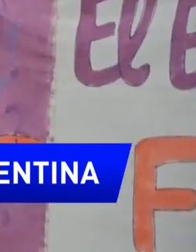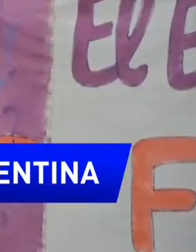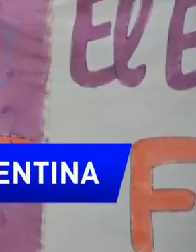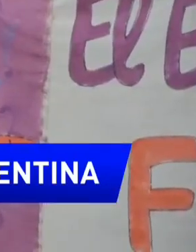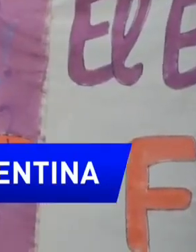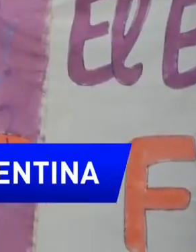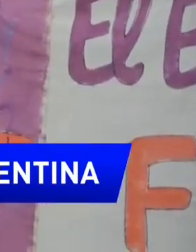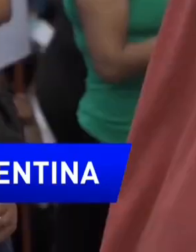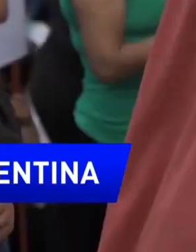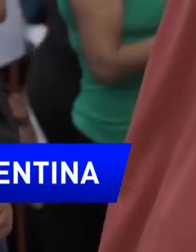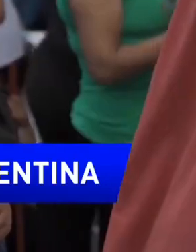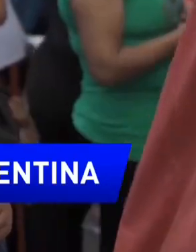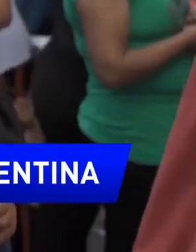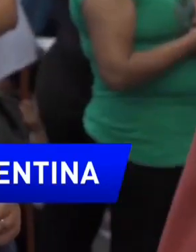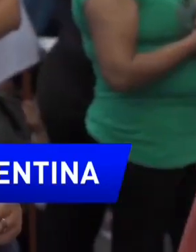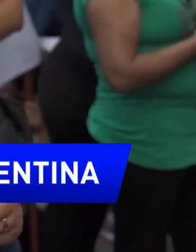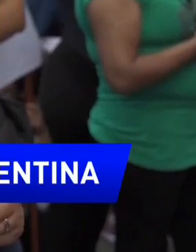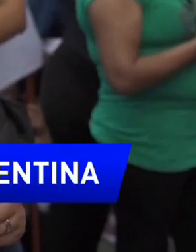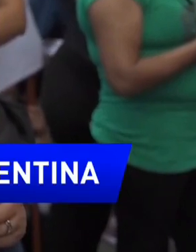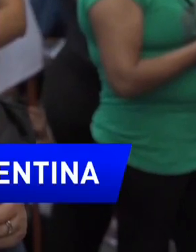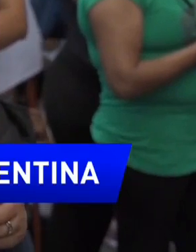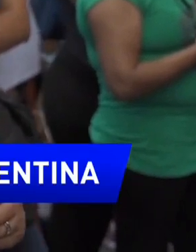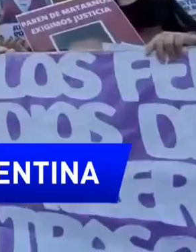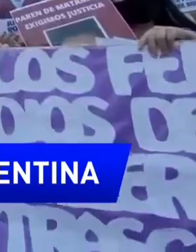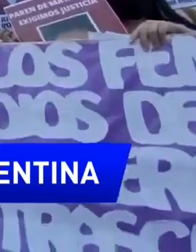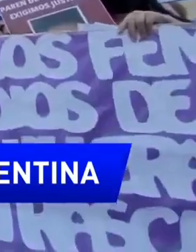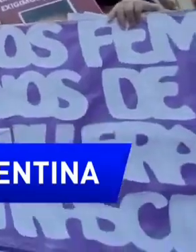bolsas de nylon con pintura roja sobre ellas.